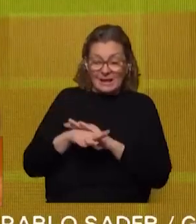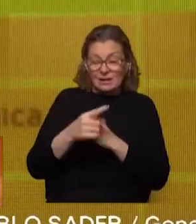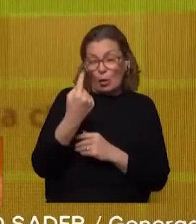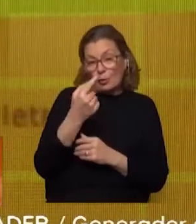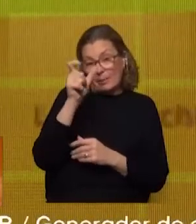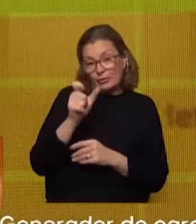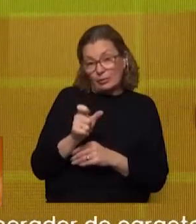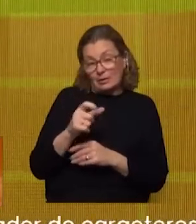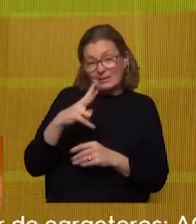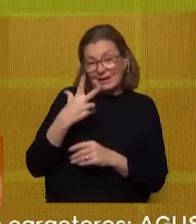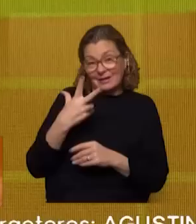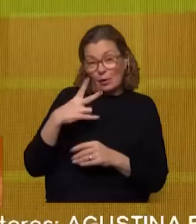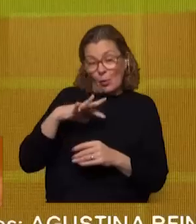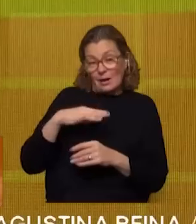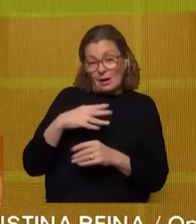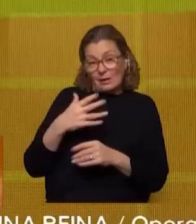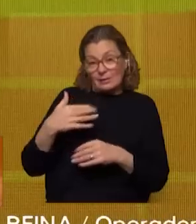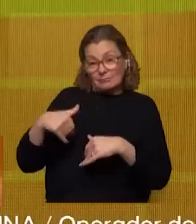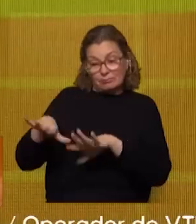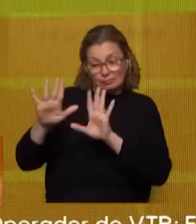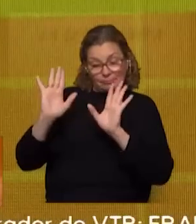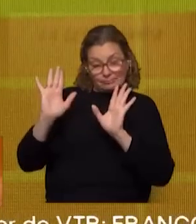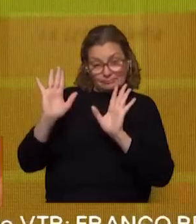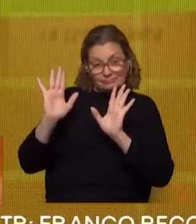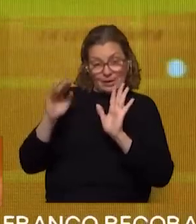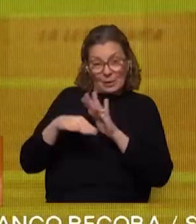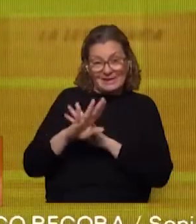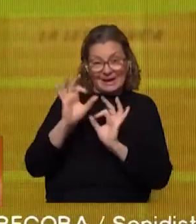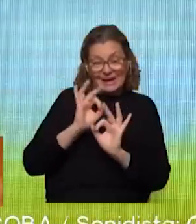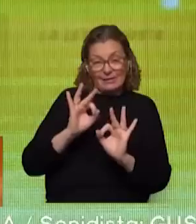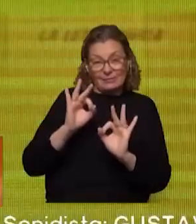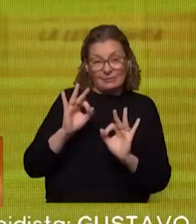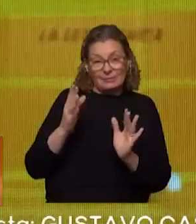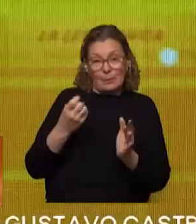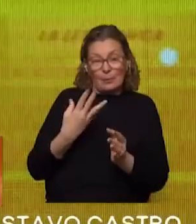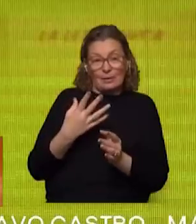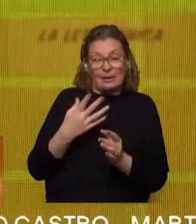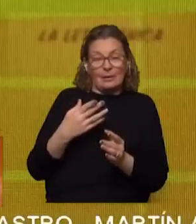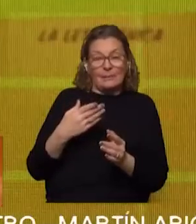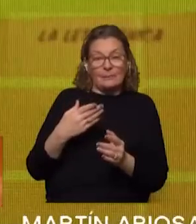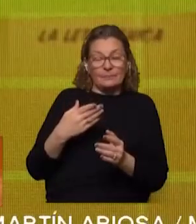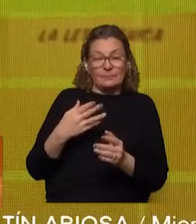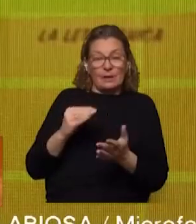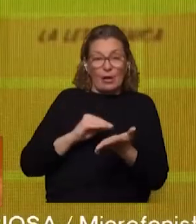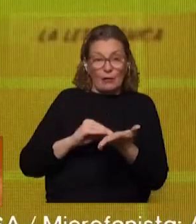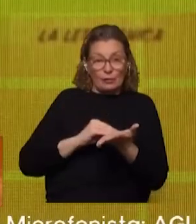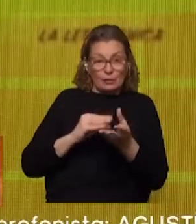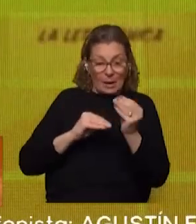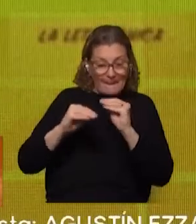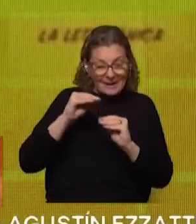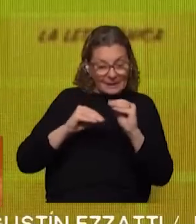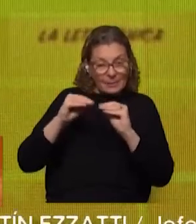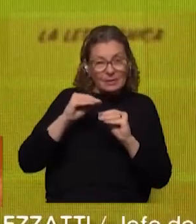y después se jubilan tres y que te ayude exactamente a este nivel hemos llegado por la insistencia de la oficina de planeamiento y